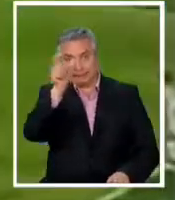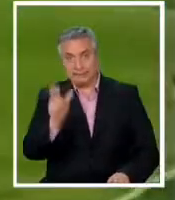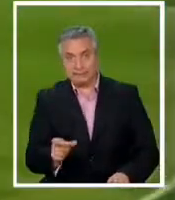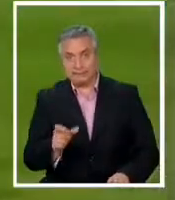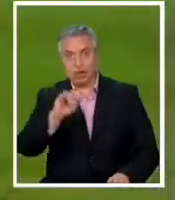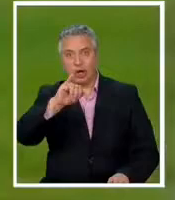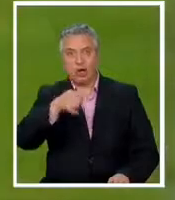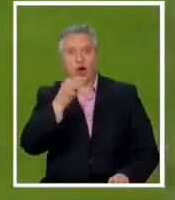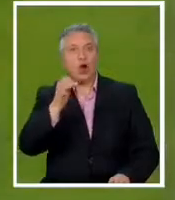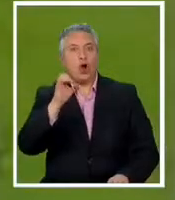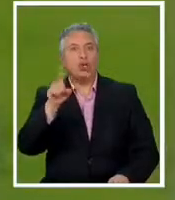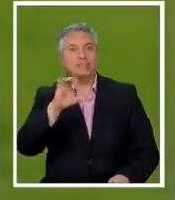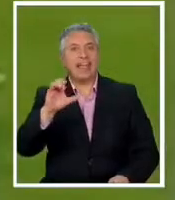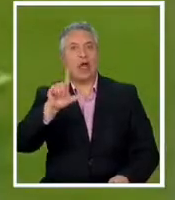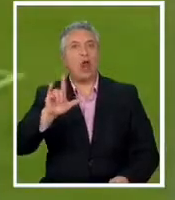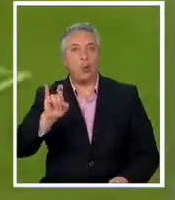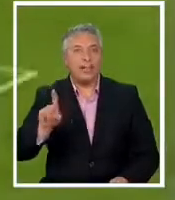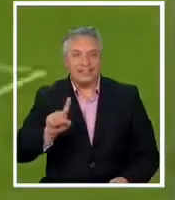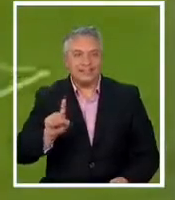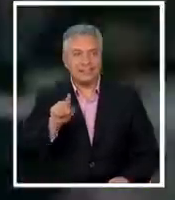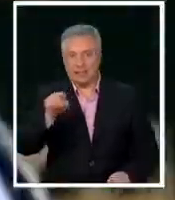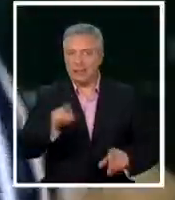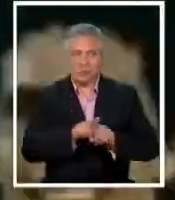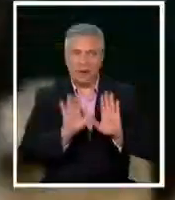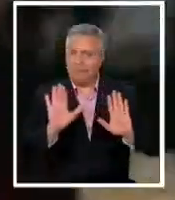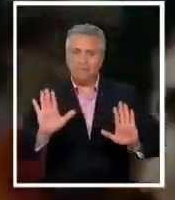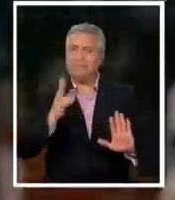viviendo a su estilo y a su ley